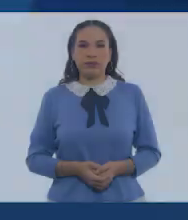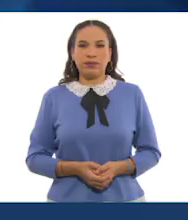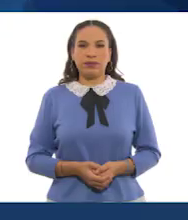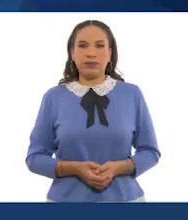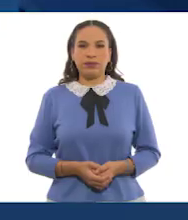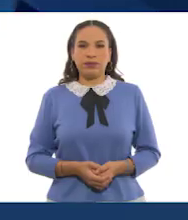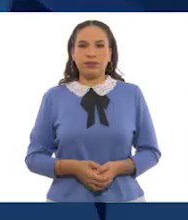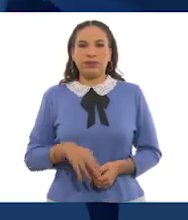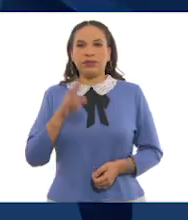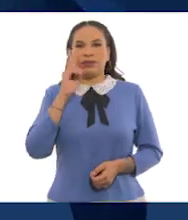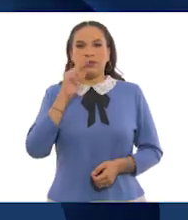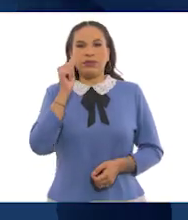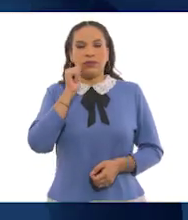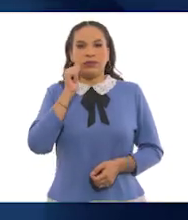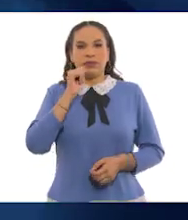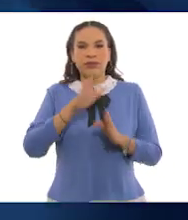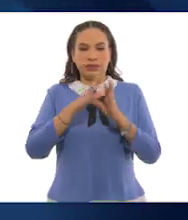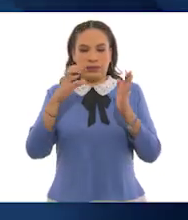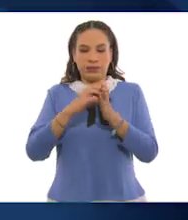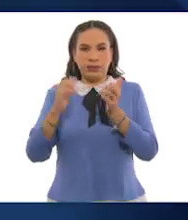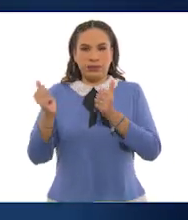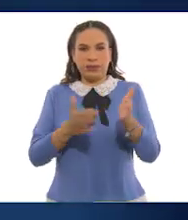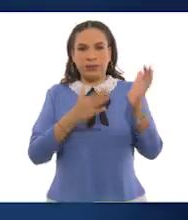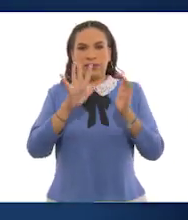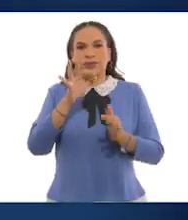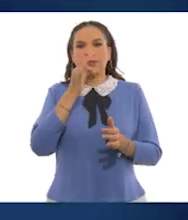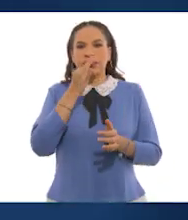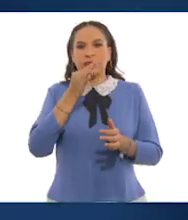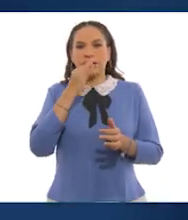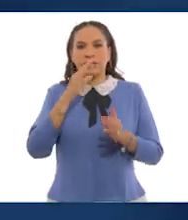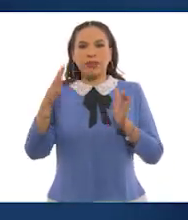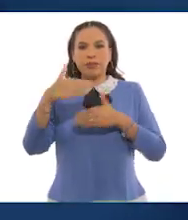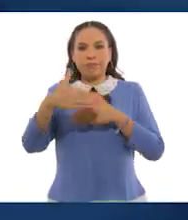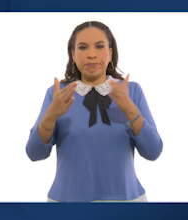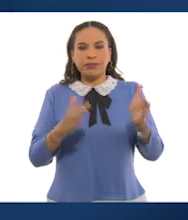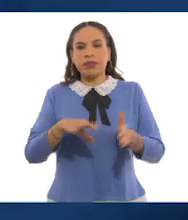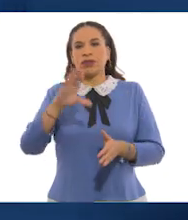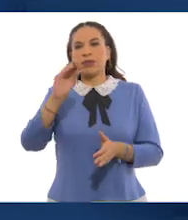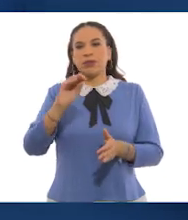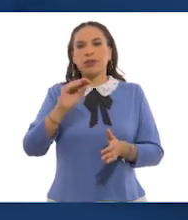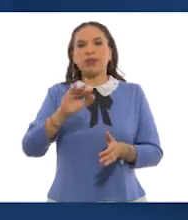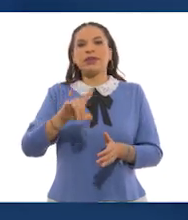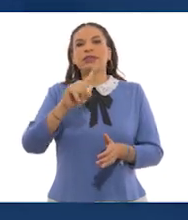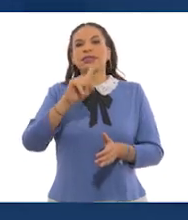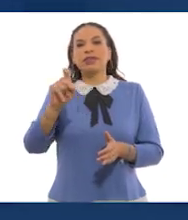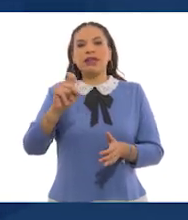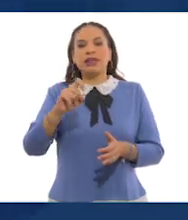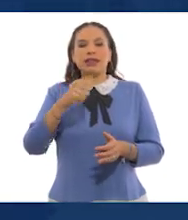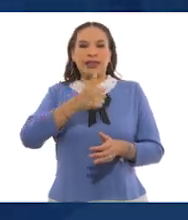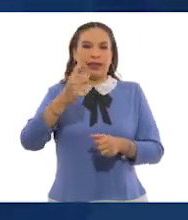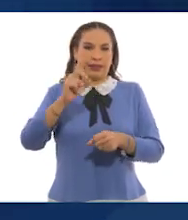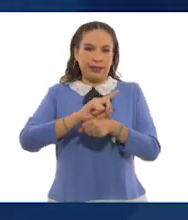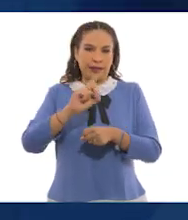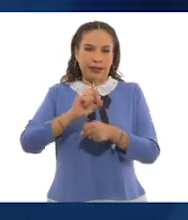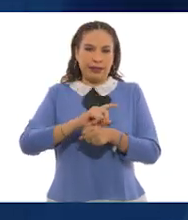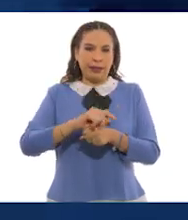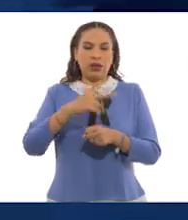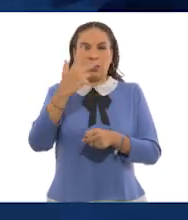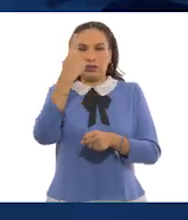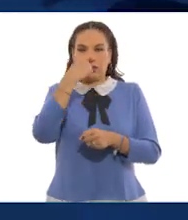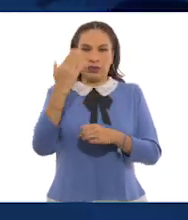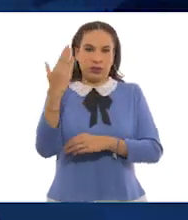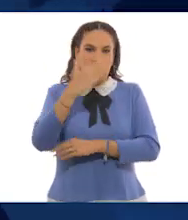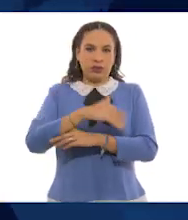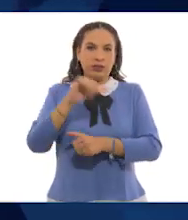Sale una paca cada cinco minutos y, bueno, al día empacamos entre 90 a 100 pacas por día, en un turno de ocho horas,